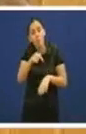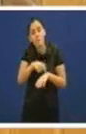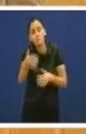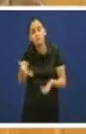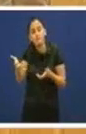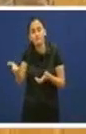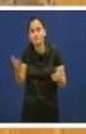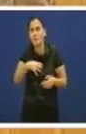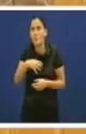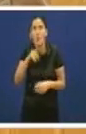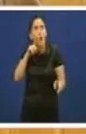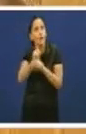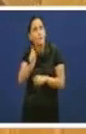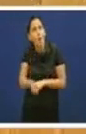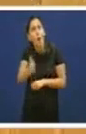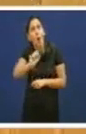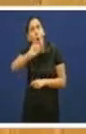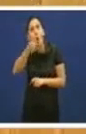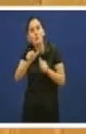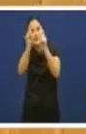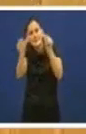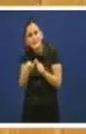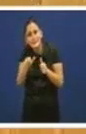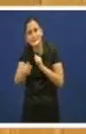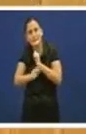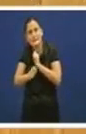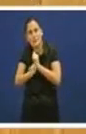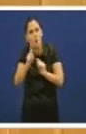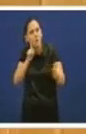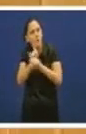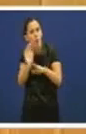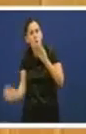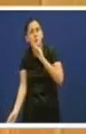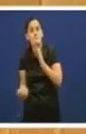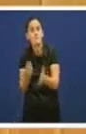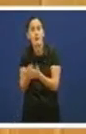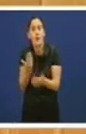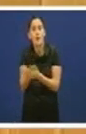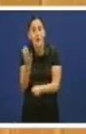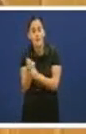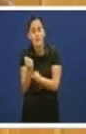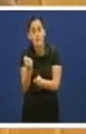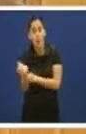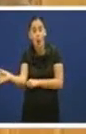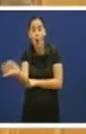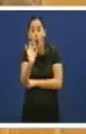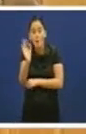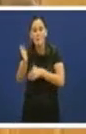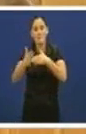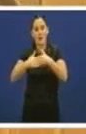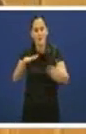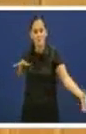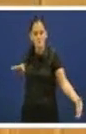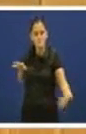implementar outro tipo de medidas e garantir o emprego ou, cando menos, a permanencia desas persoas ligadas